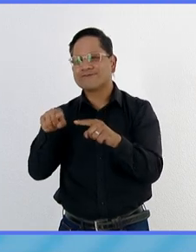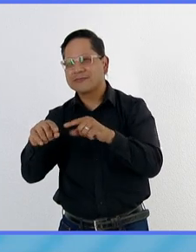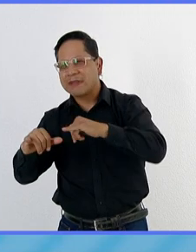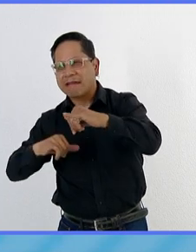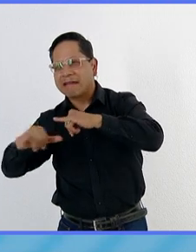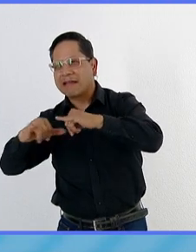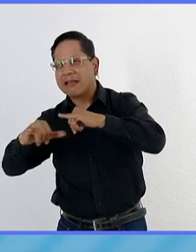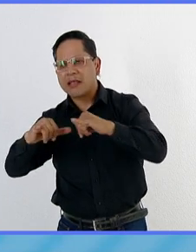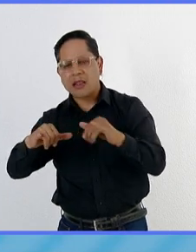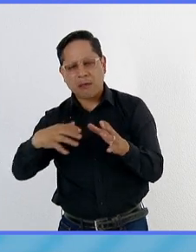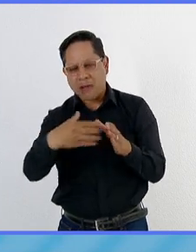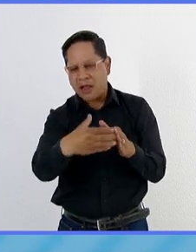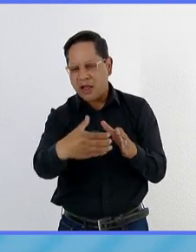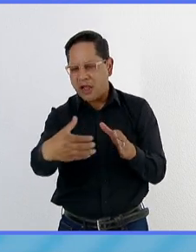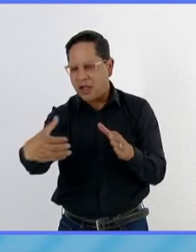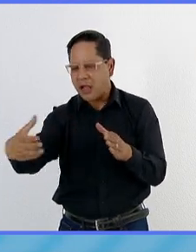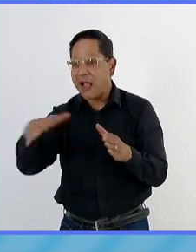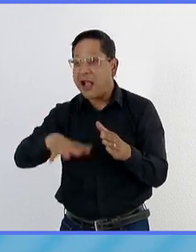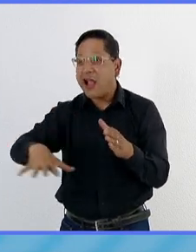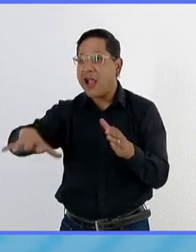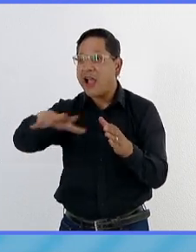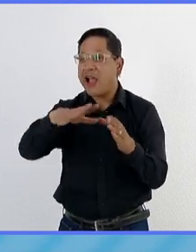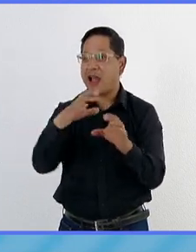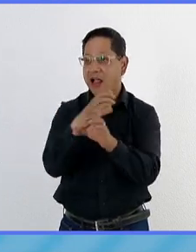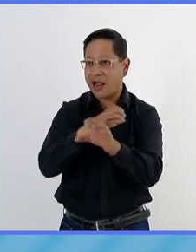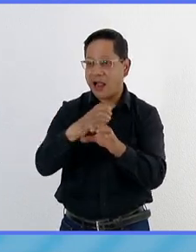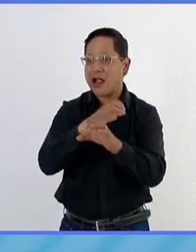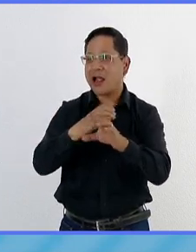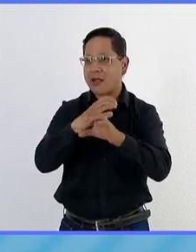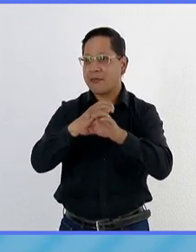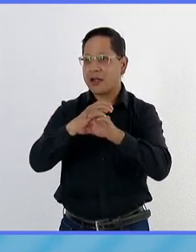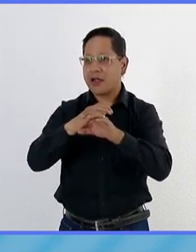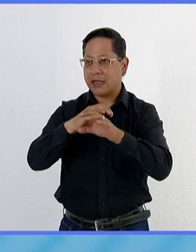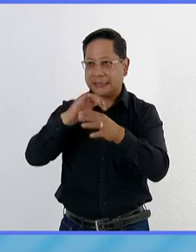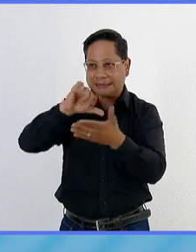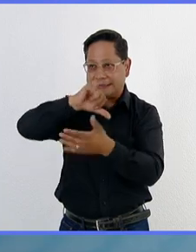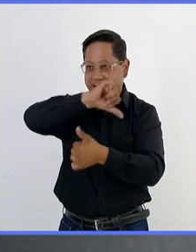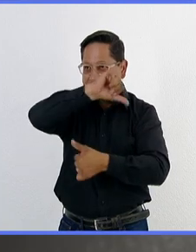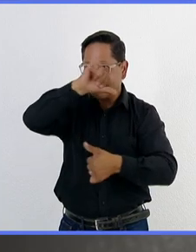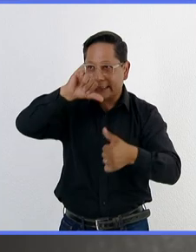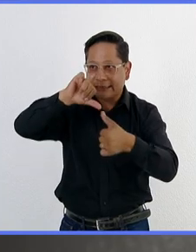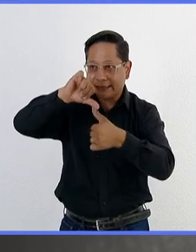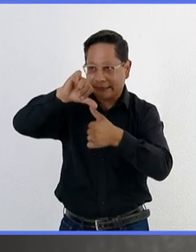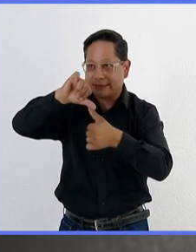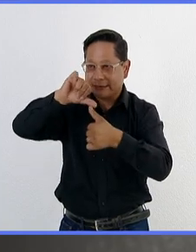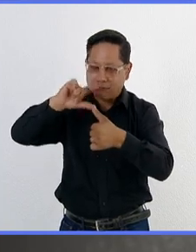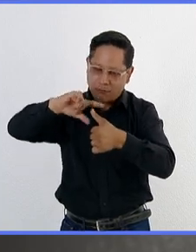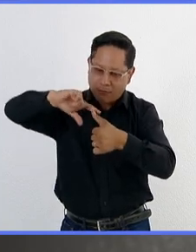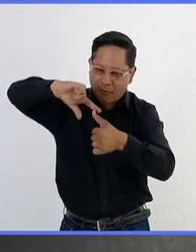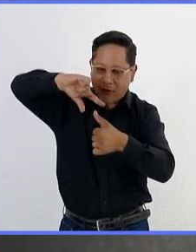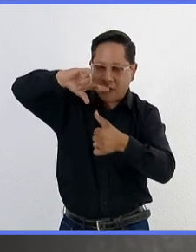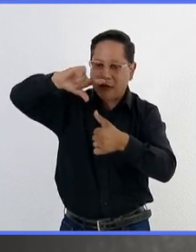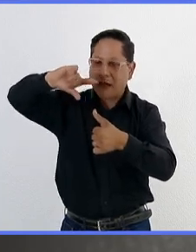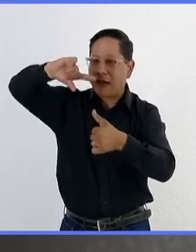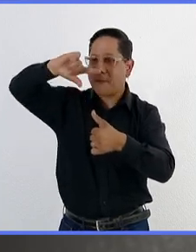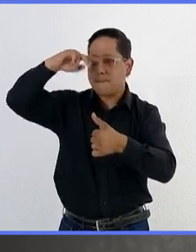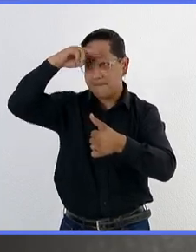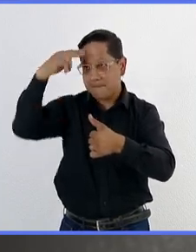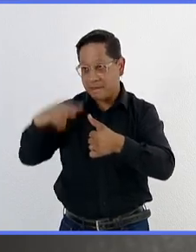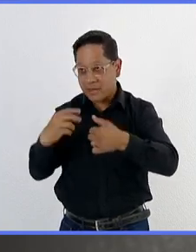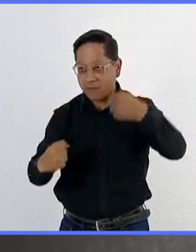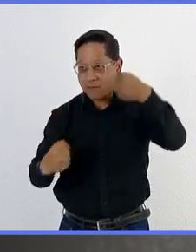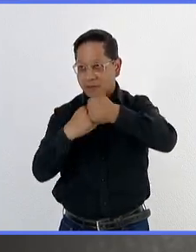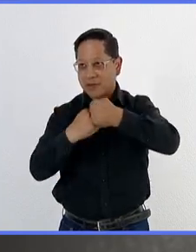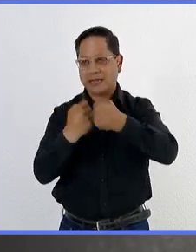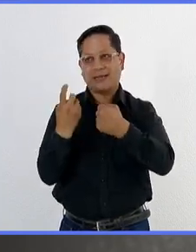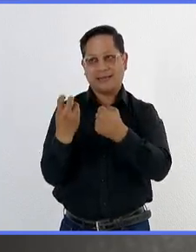cordón cafetalero que nos comunica desde Centroamérica hasta parte de México. Entonces, el riesgo es muy alto.